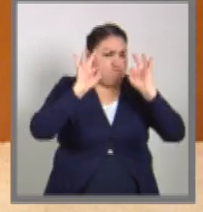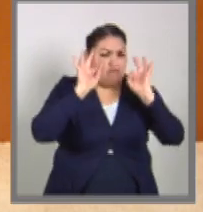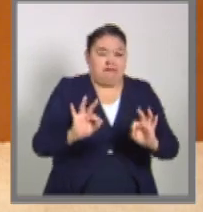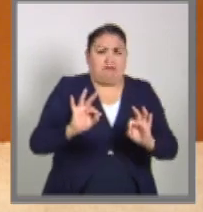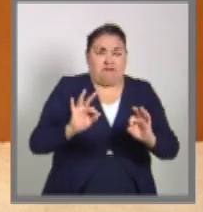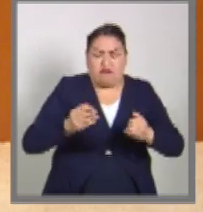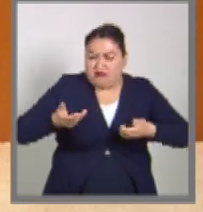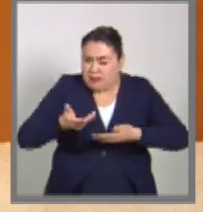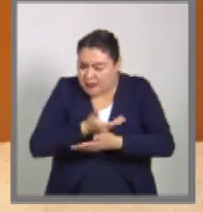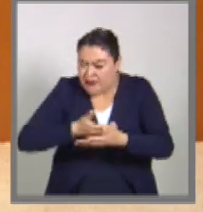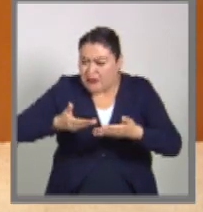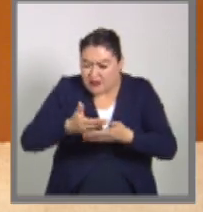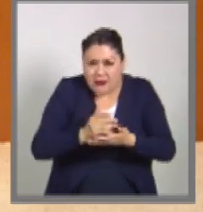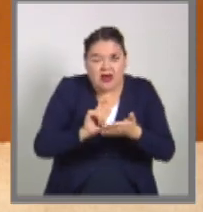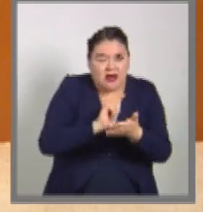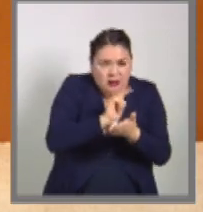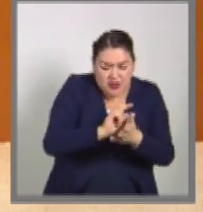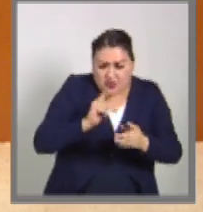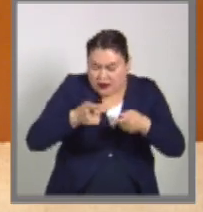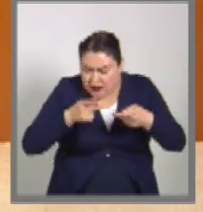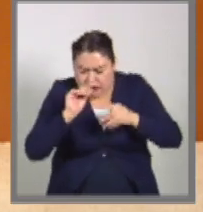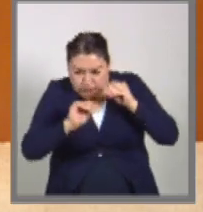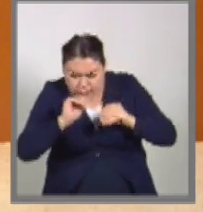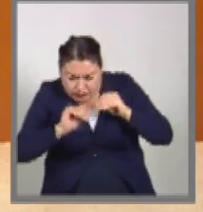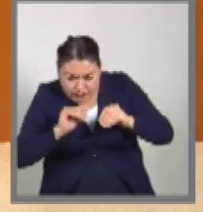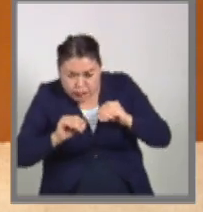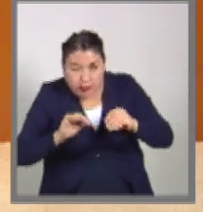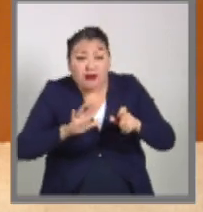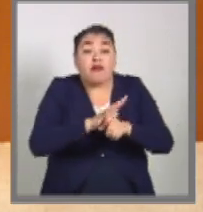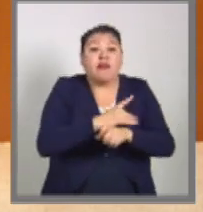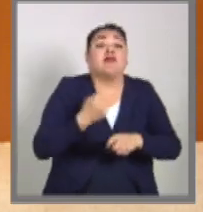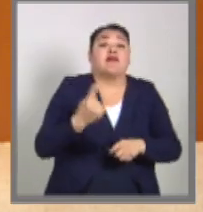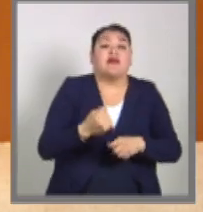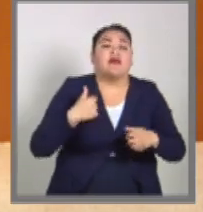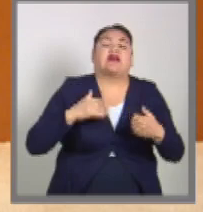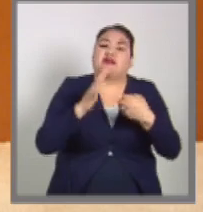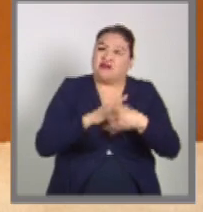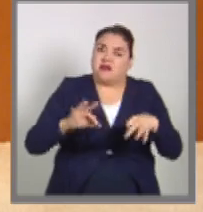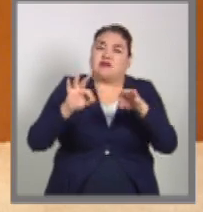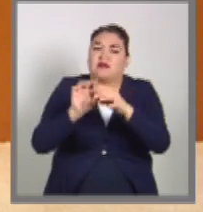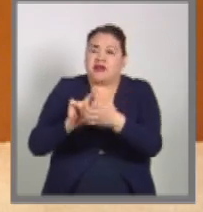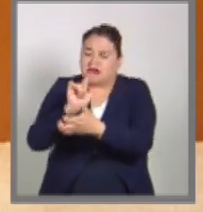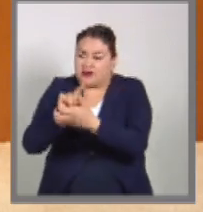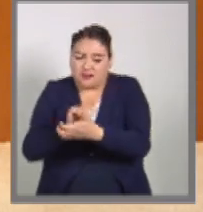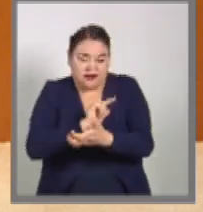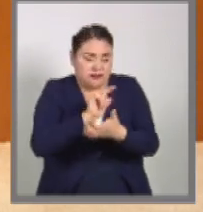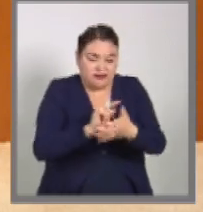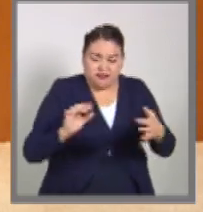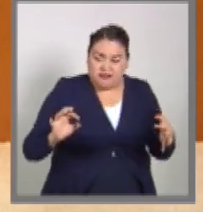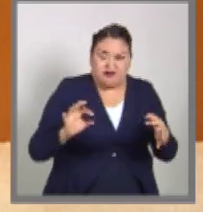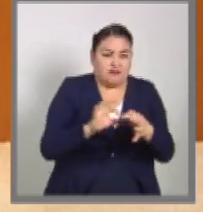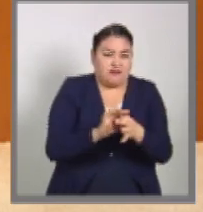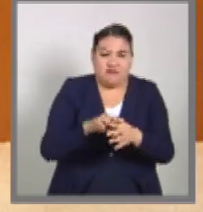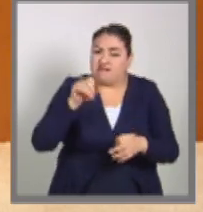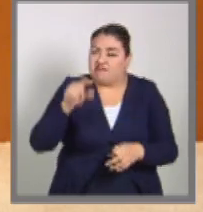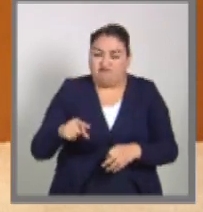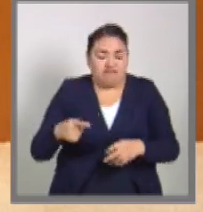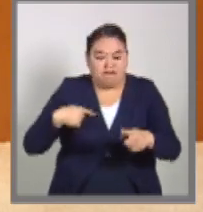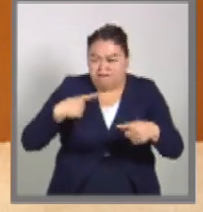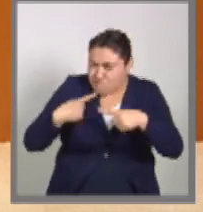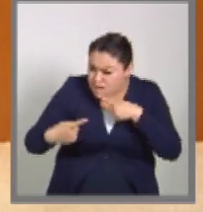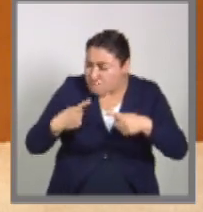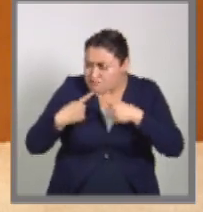trabajo legislativo y parlamentario por la vinculación siempre en la misma mesa del trabajo del